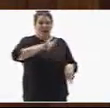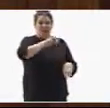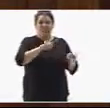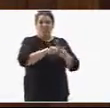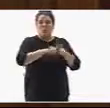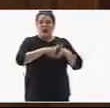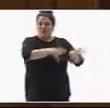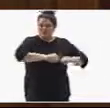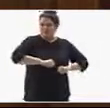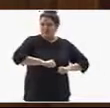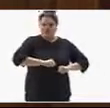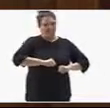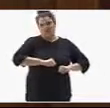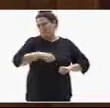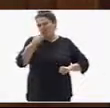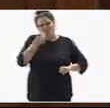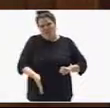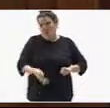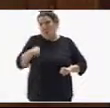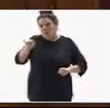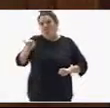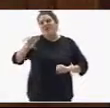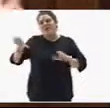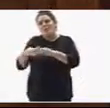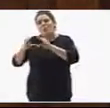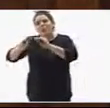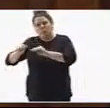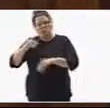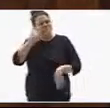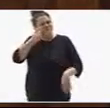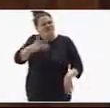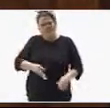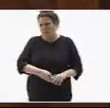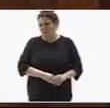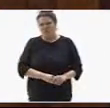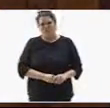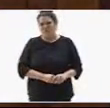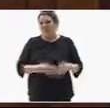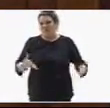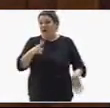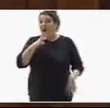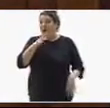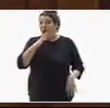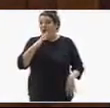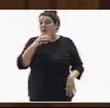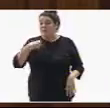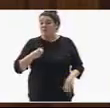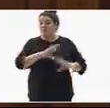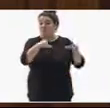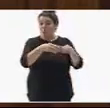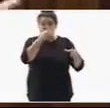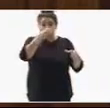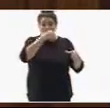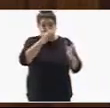parte suya y por parte de su partido. Ahora me gustaría dirigirle las palabras a mis compañeros del Partido Socialista.